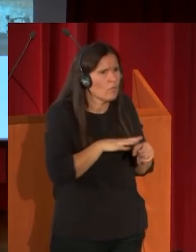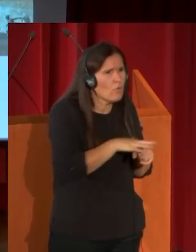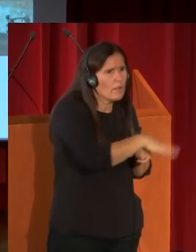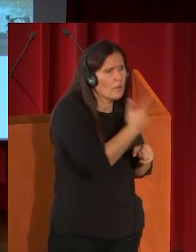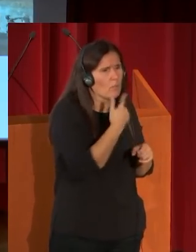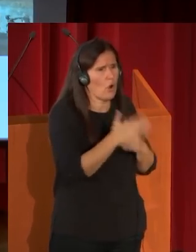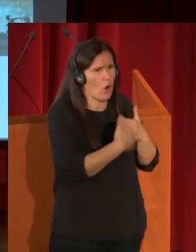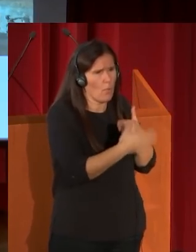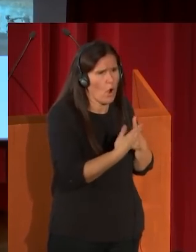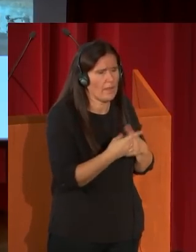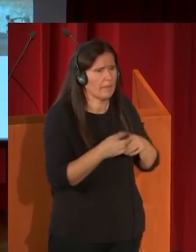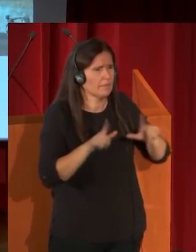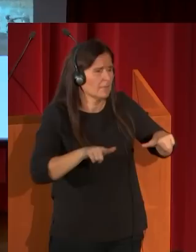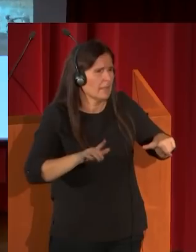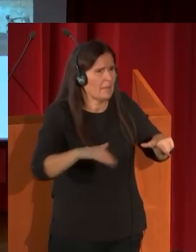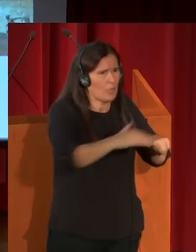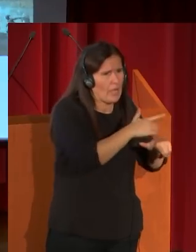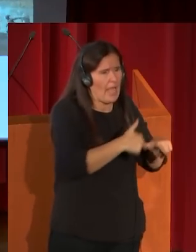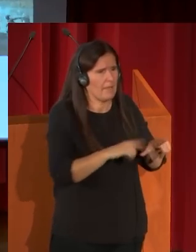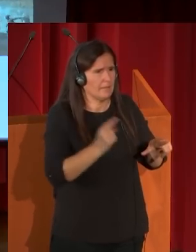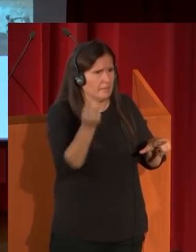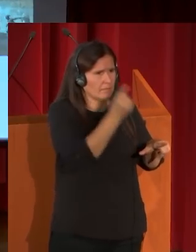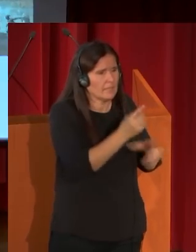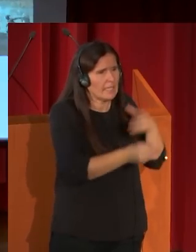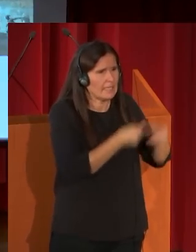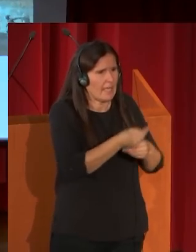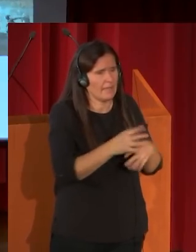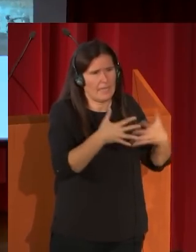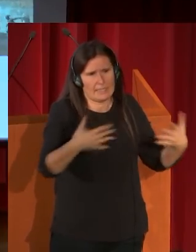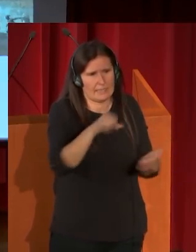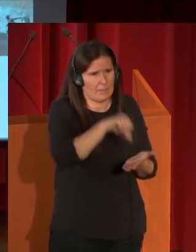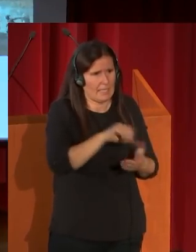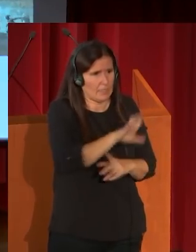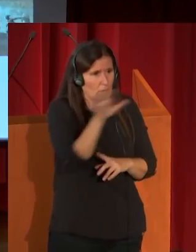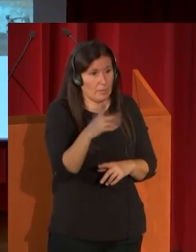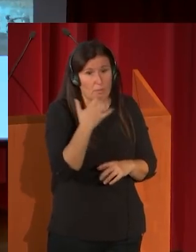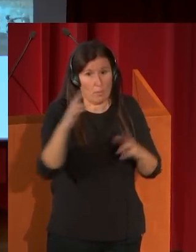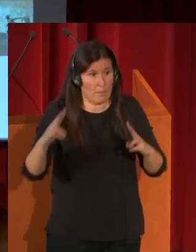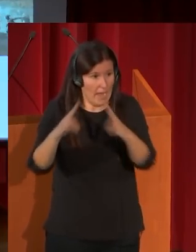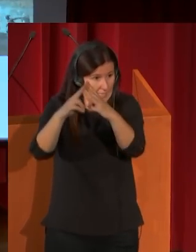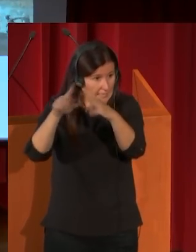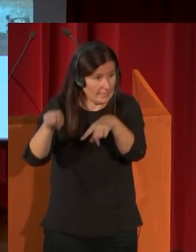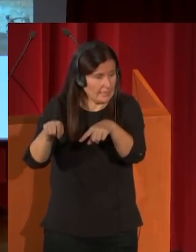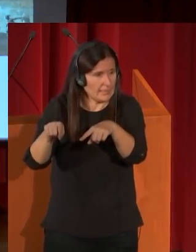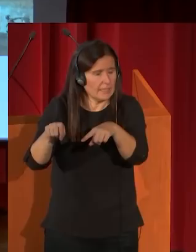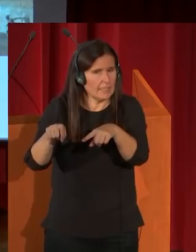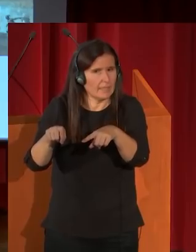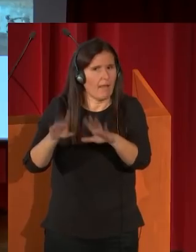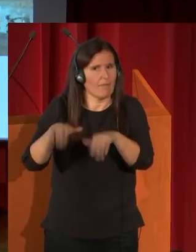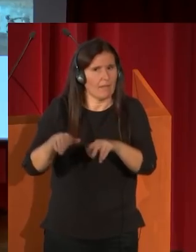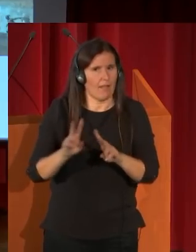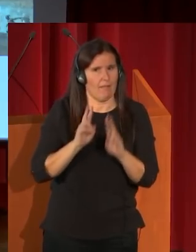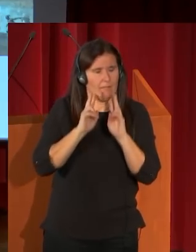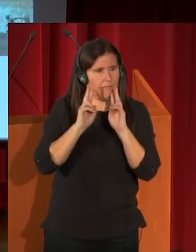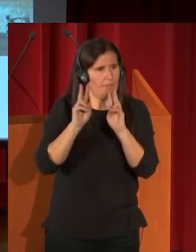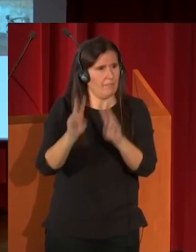los panoramas y los dioramas que se desarrolla en las grandes capitales europeas, la primera en París, y que nos permite ver una